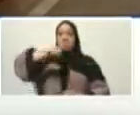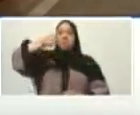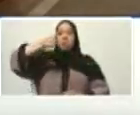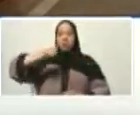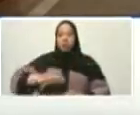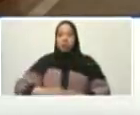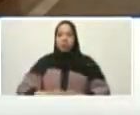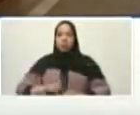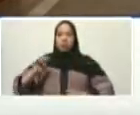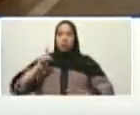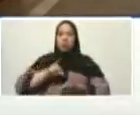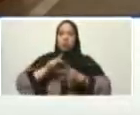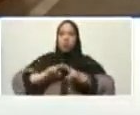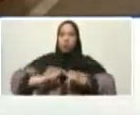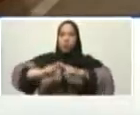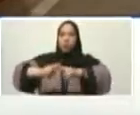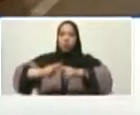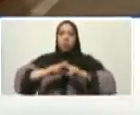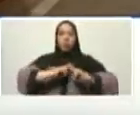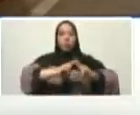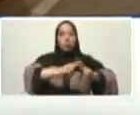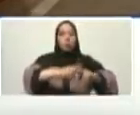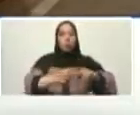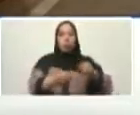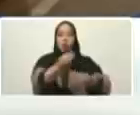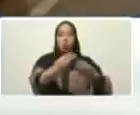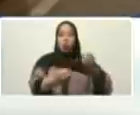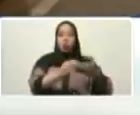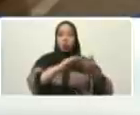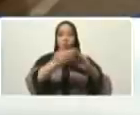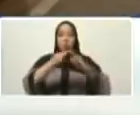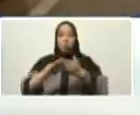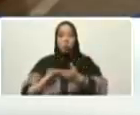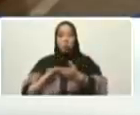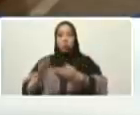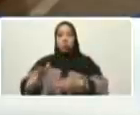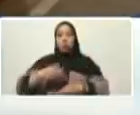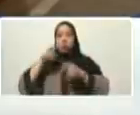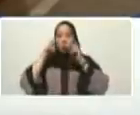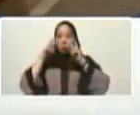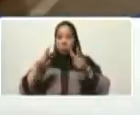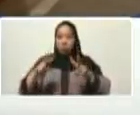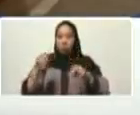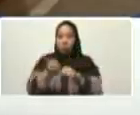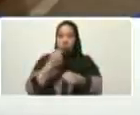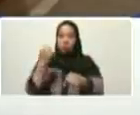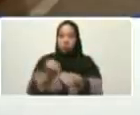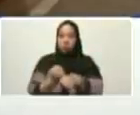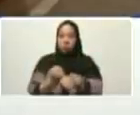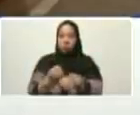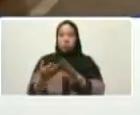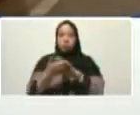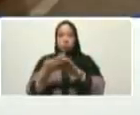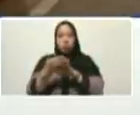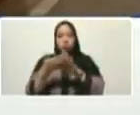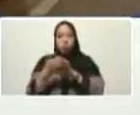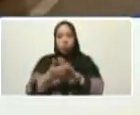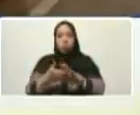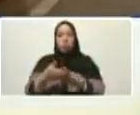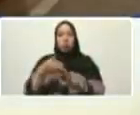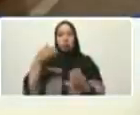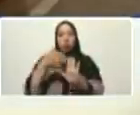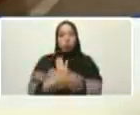tenemos que entregarle cada vez más poder a los consejos comunales a las comunas pero poder verdadero poder sobre los servicios públicos